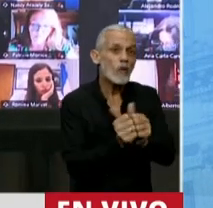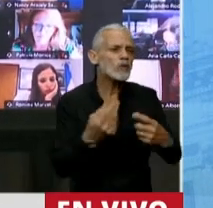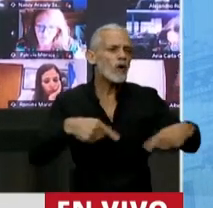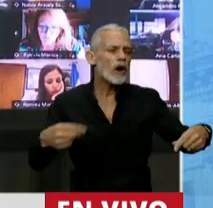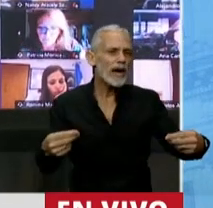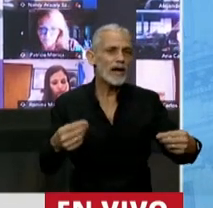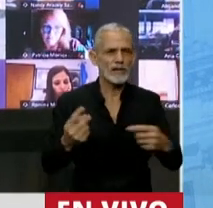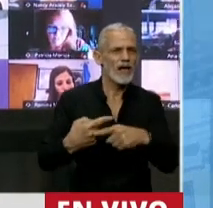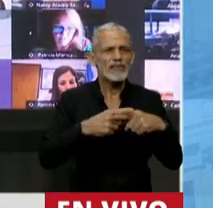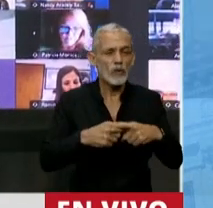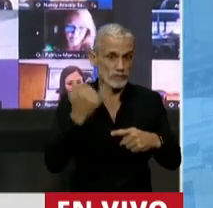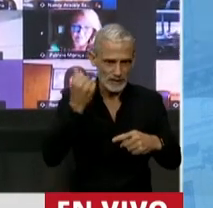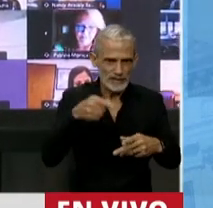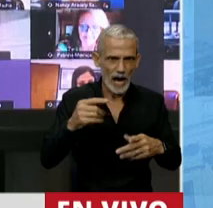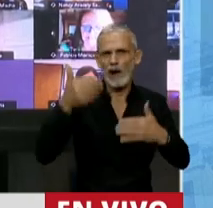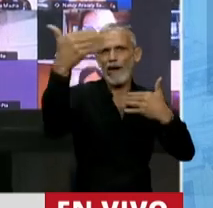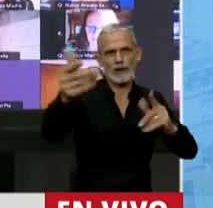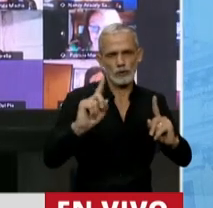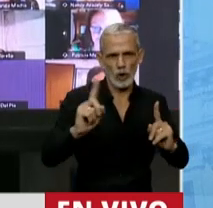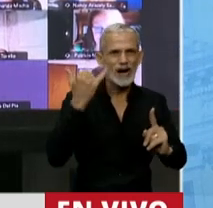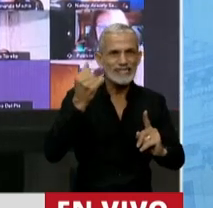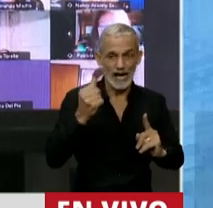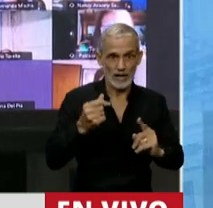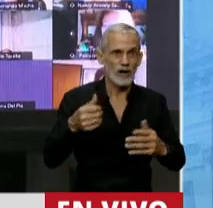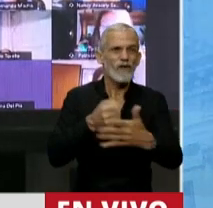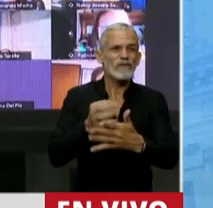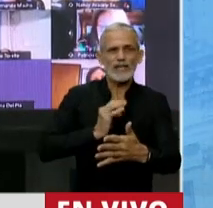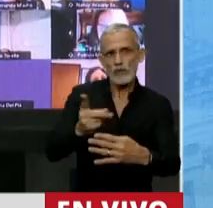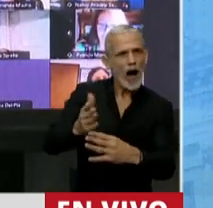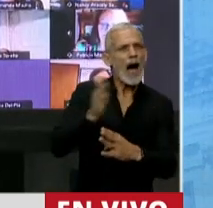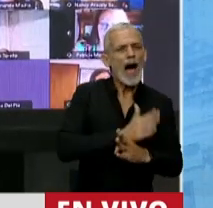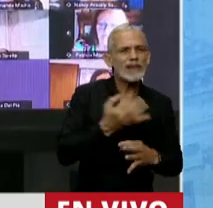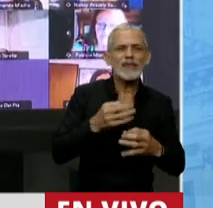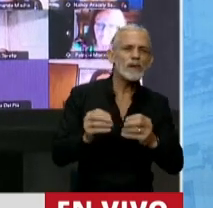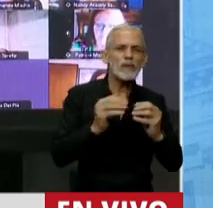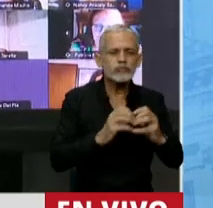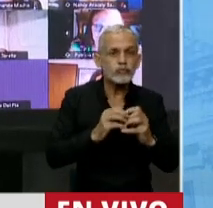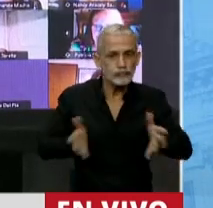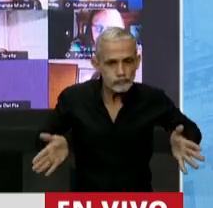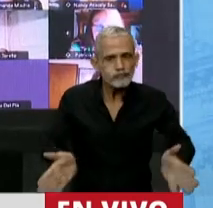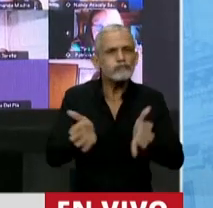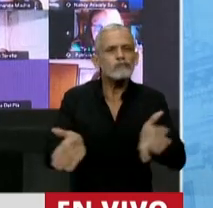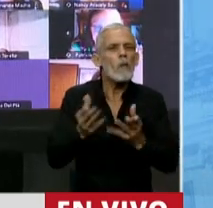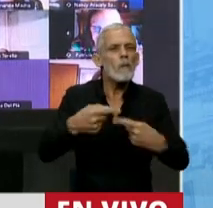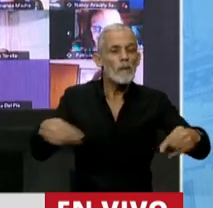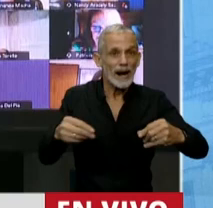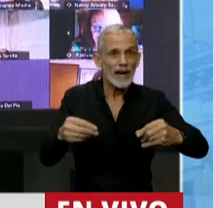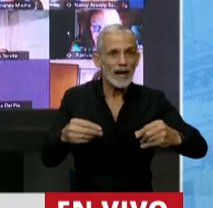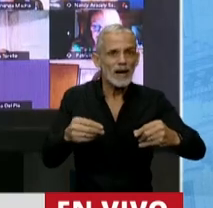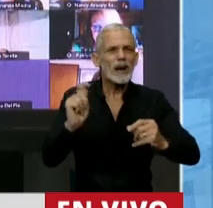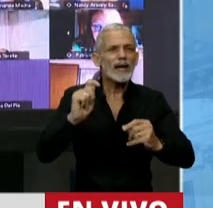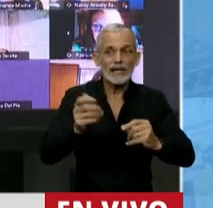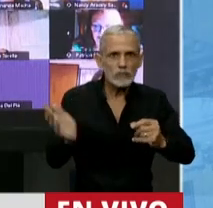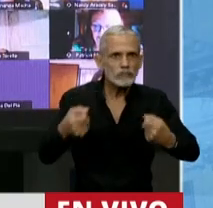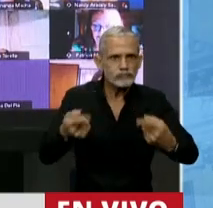discutiésemos de inmediato, si es posible, durante el fin de año, un impulso para las verdaderas y los verdaderos